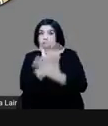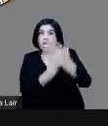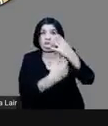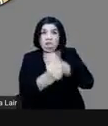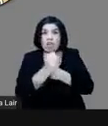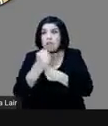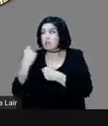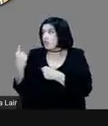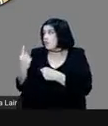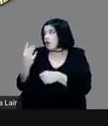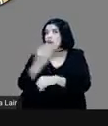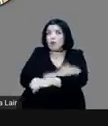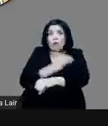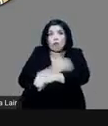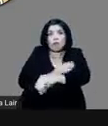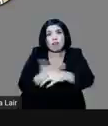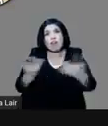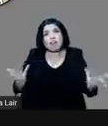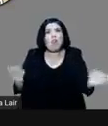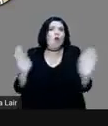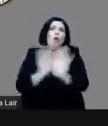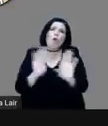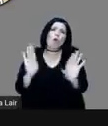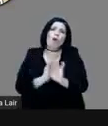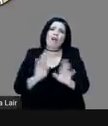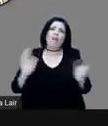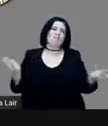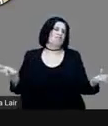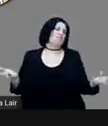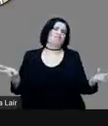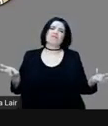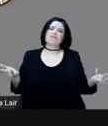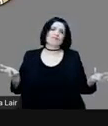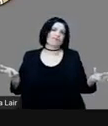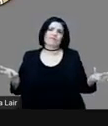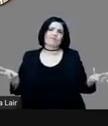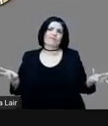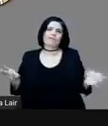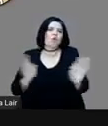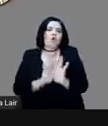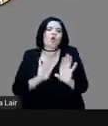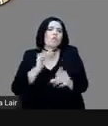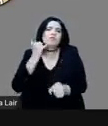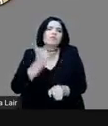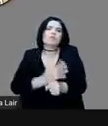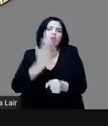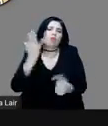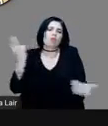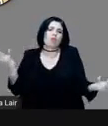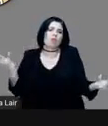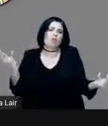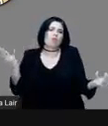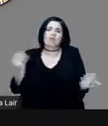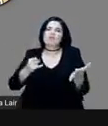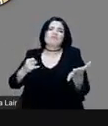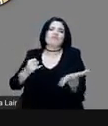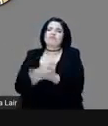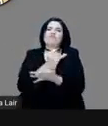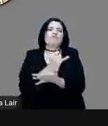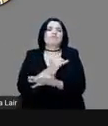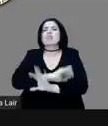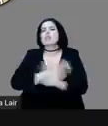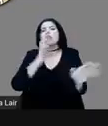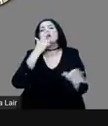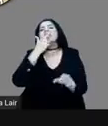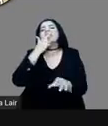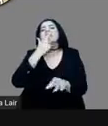continuaba allí, estaba prisionero, etcétera. Es decir, cómo o deciden que lo